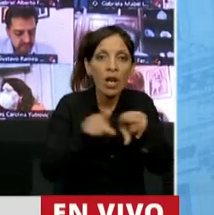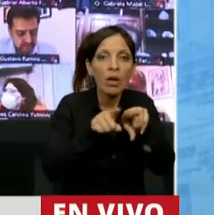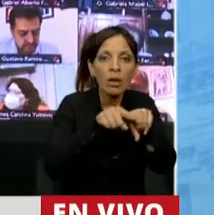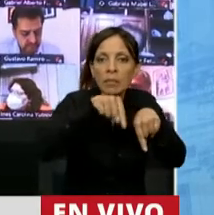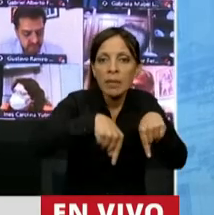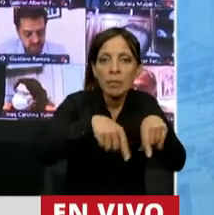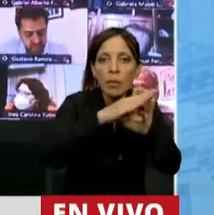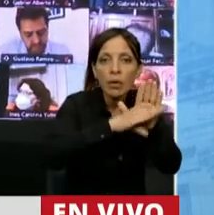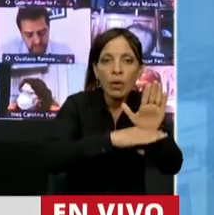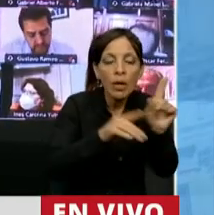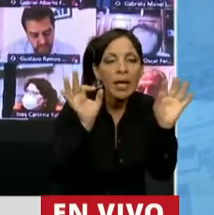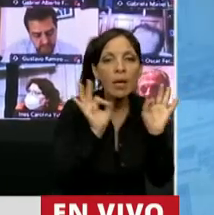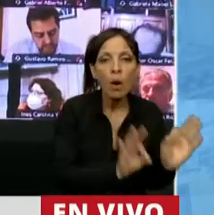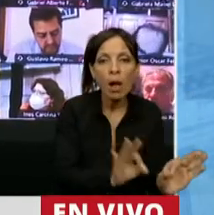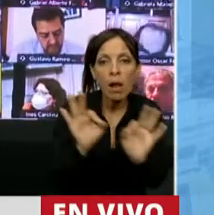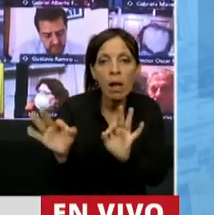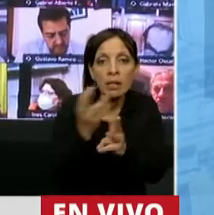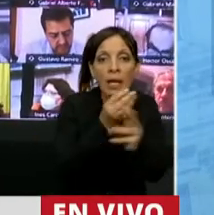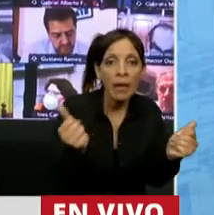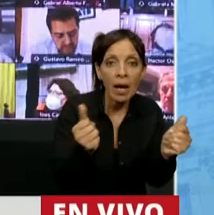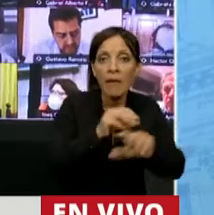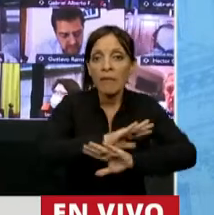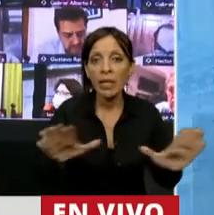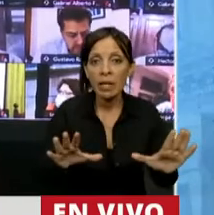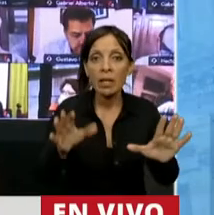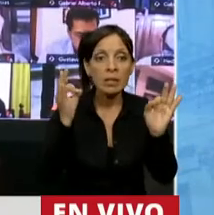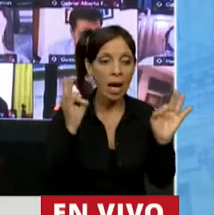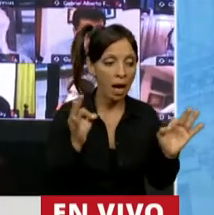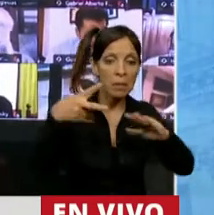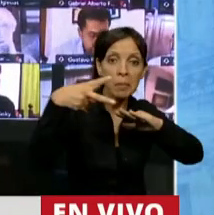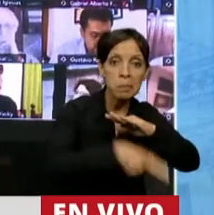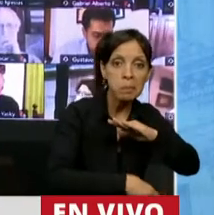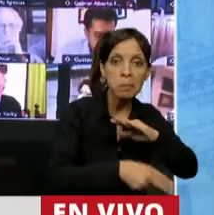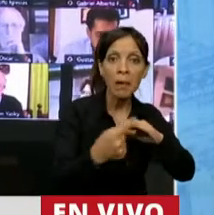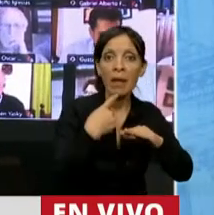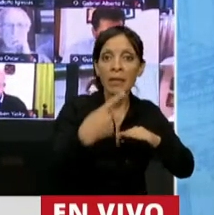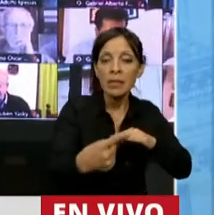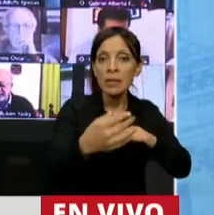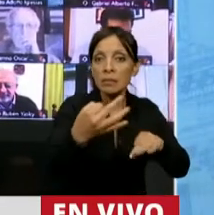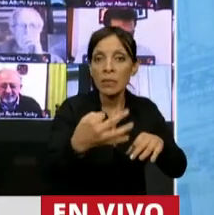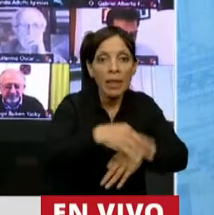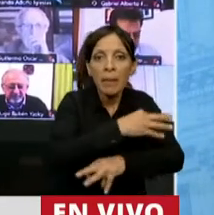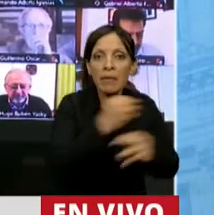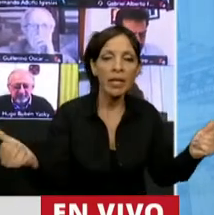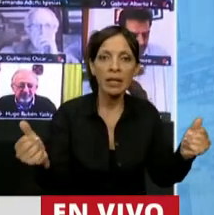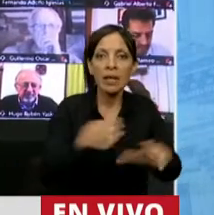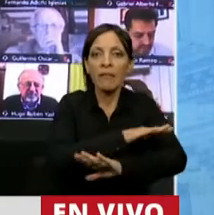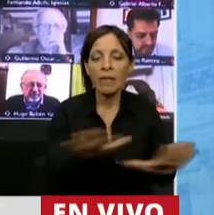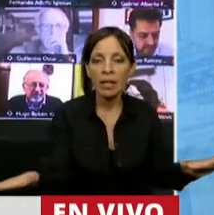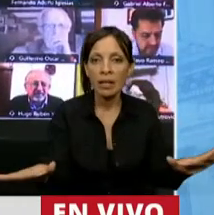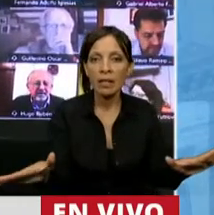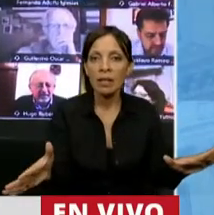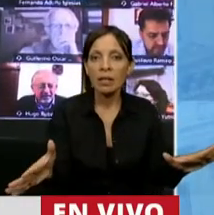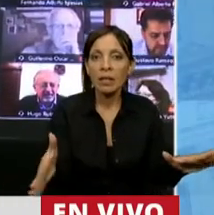pasa con este protocolo. Feneció, terminó. El plazo hace que los actos sean terminados, finiquitados.